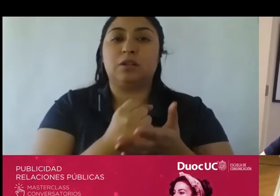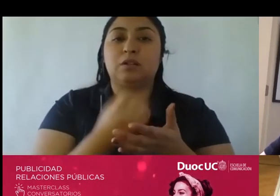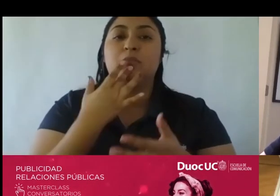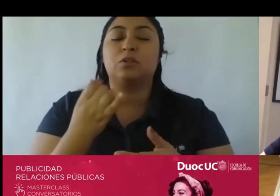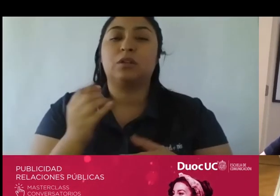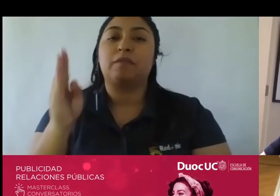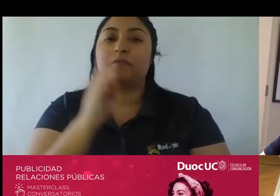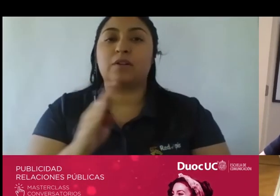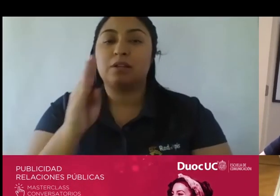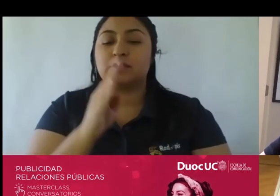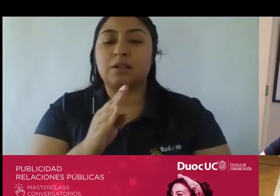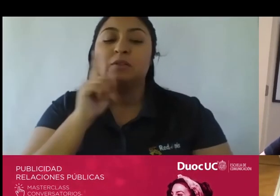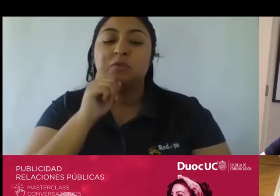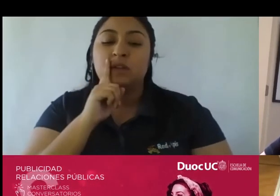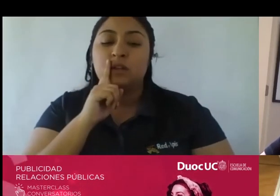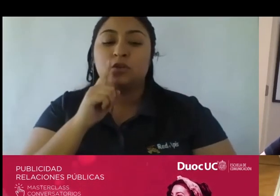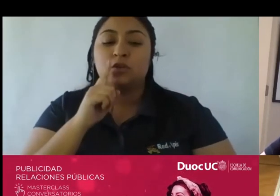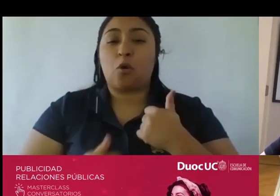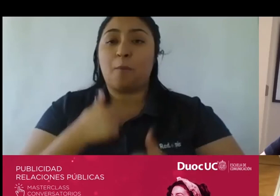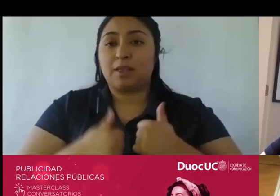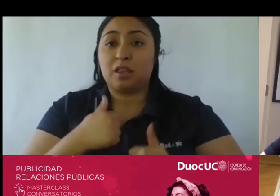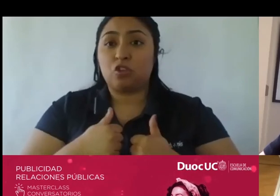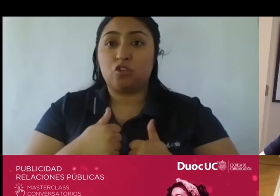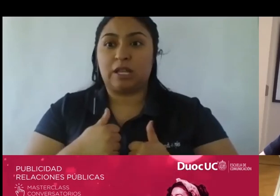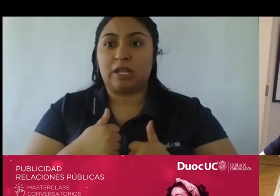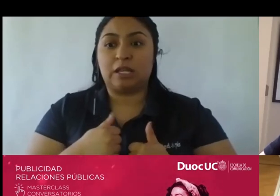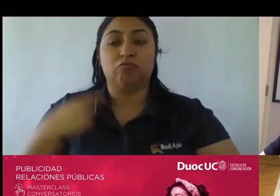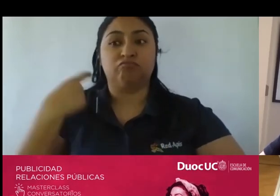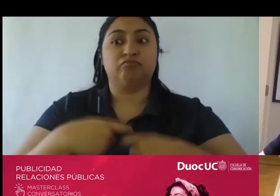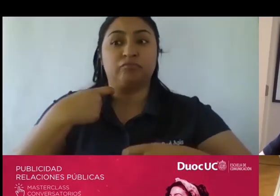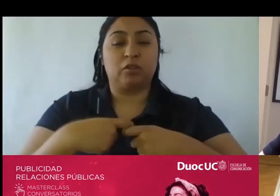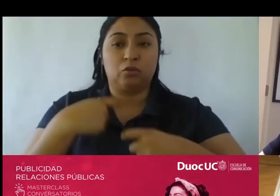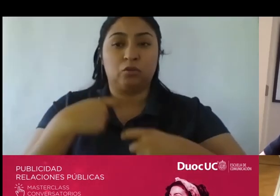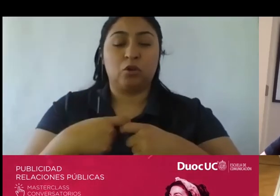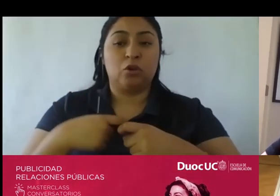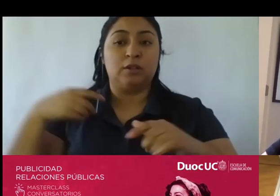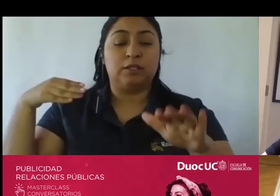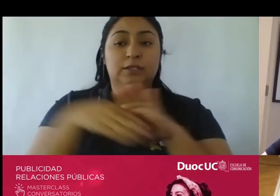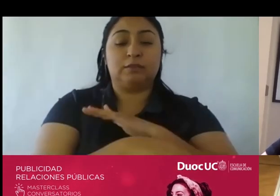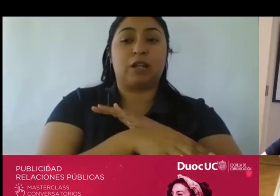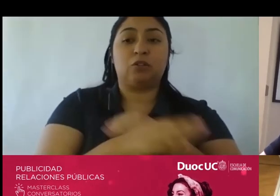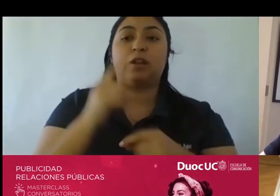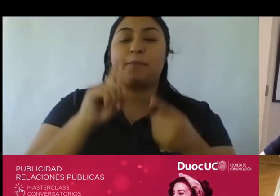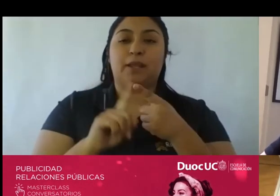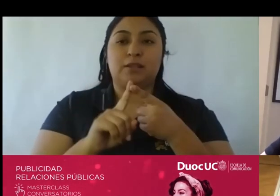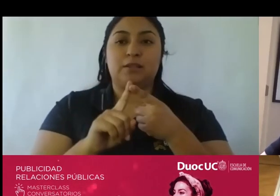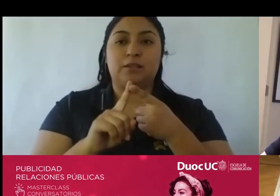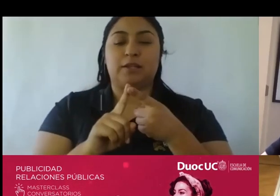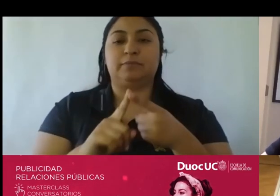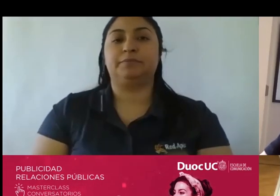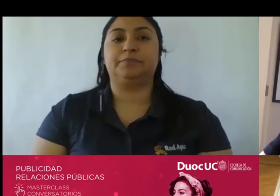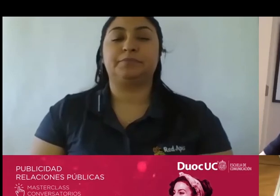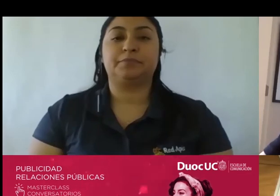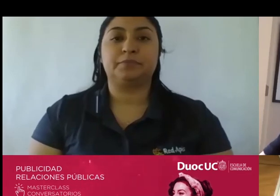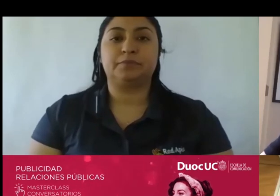competidores muy agresivos algunos que entraron a participar rápidamente y por lo tanto tuvieron que